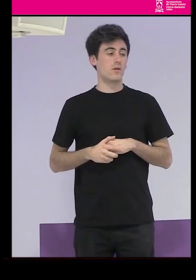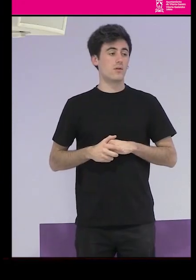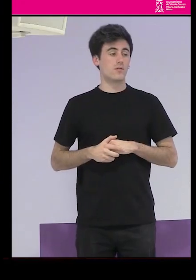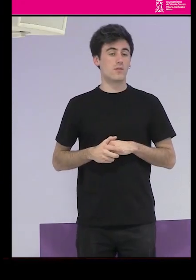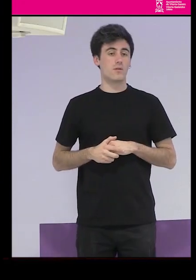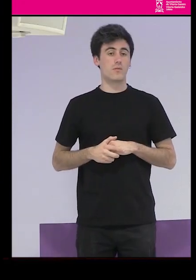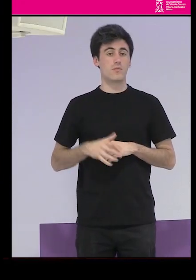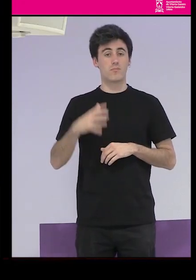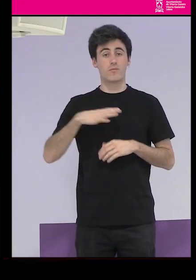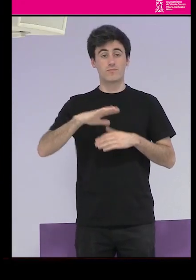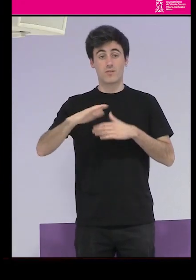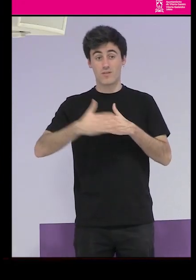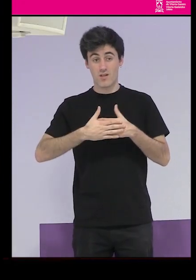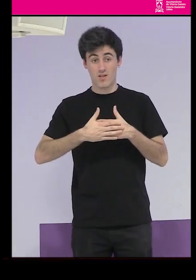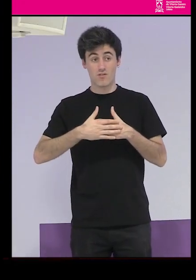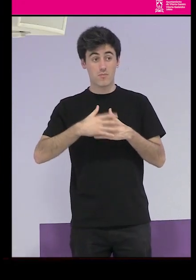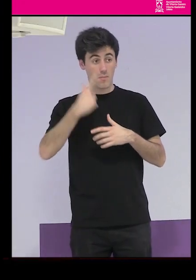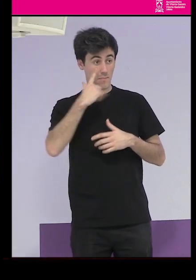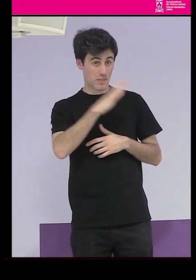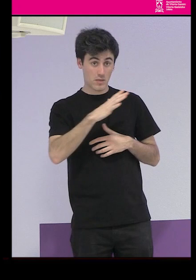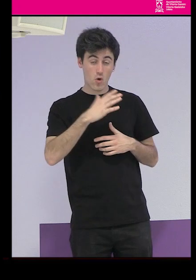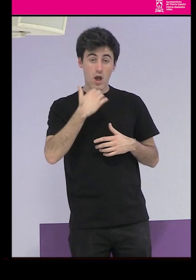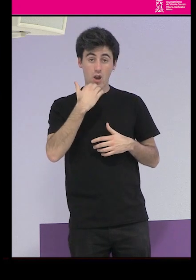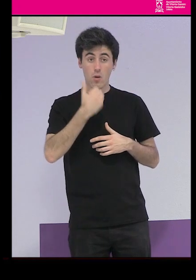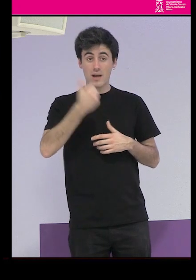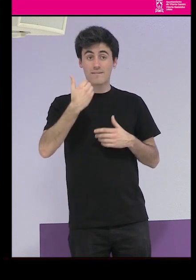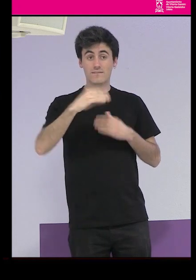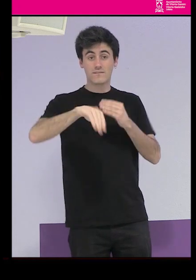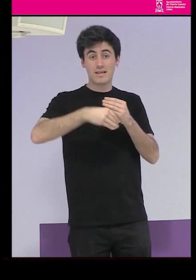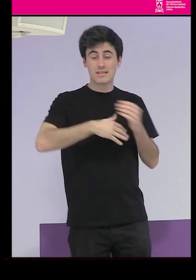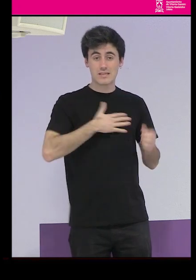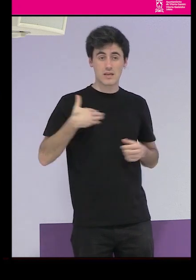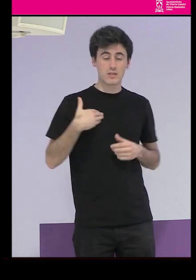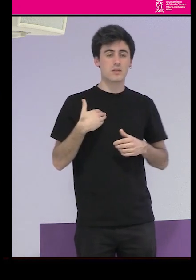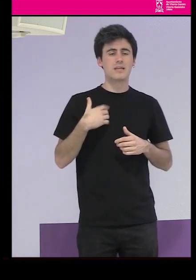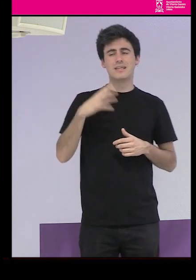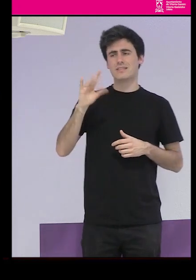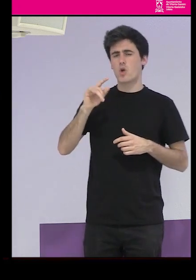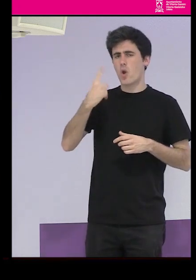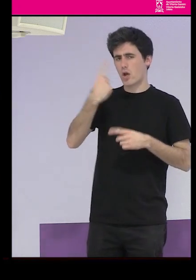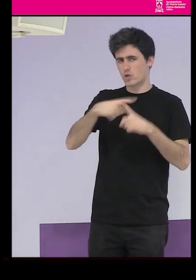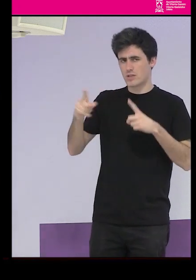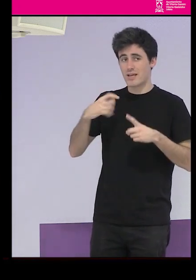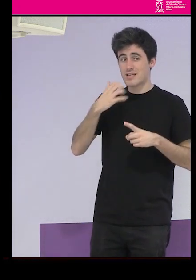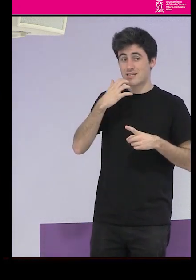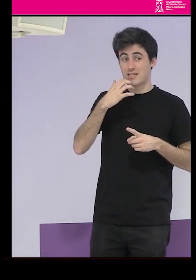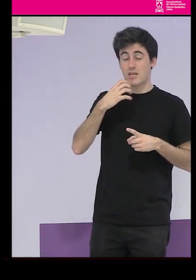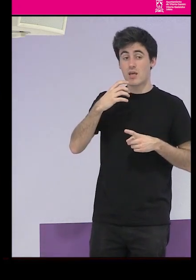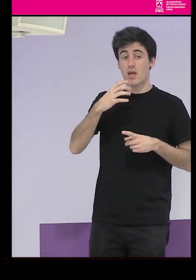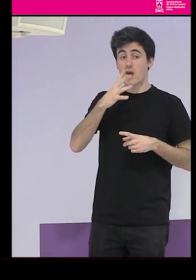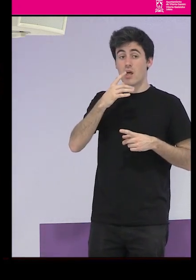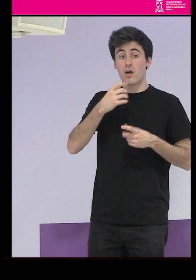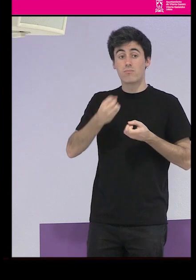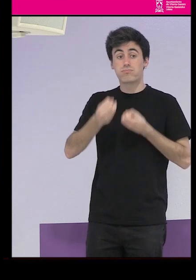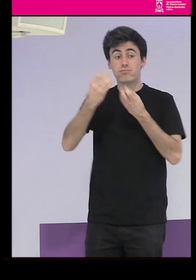vamos cerrando ¿te parece? ¿quieres añadir? no, no pues yo bueno si una cosa si ahora vais y lo contáis por ahí